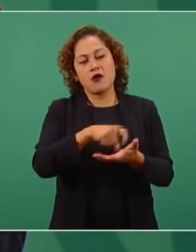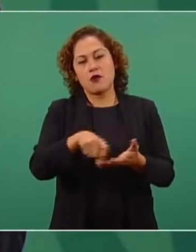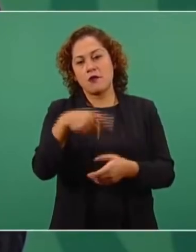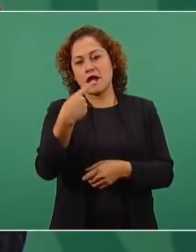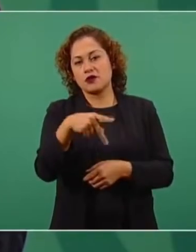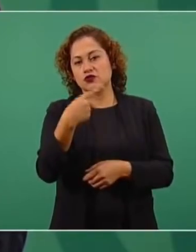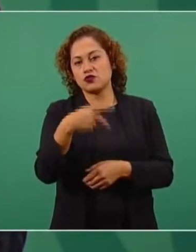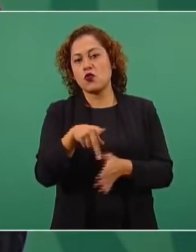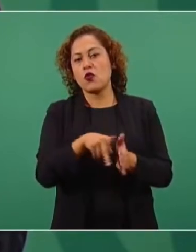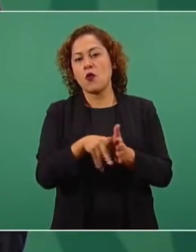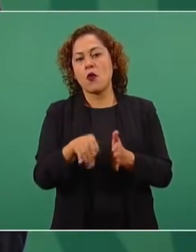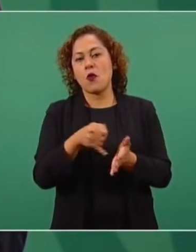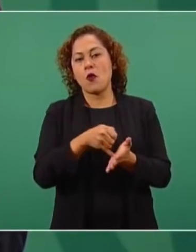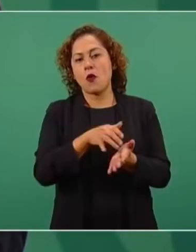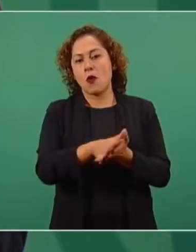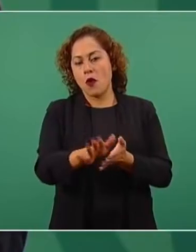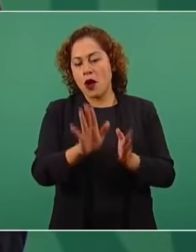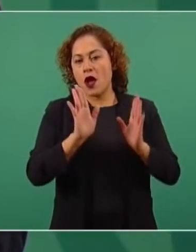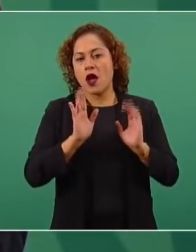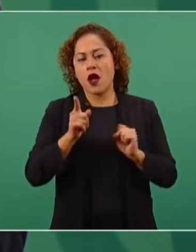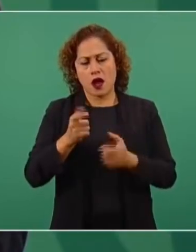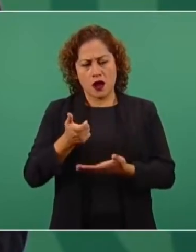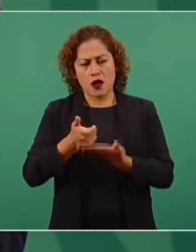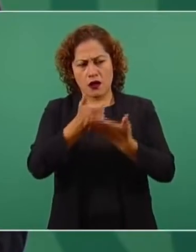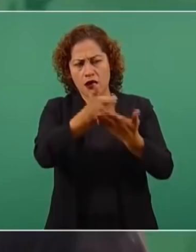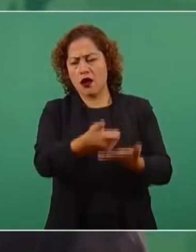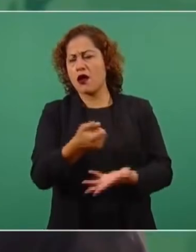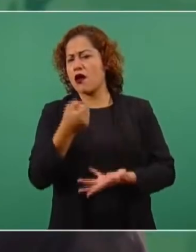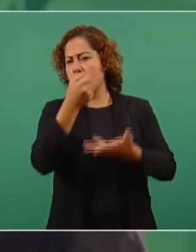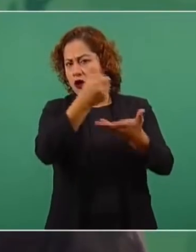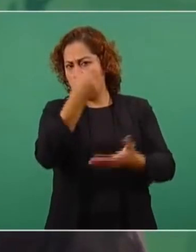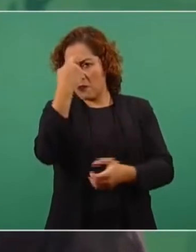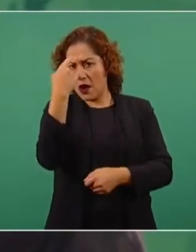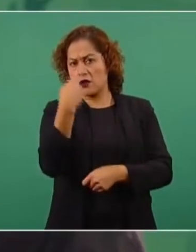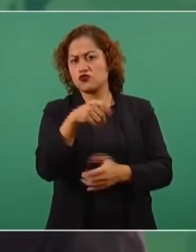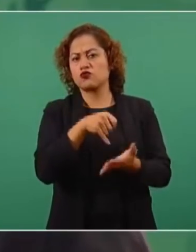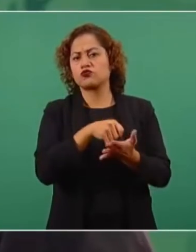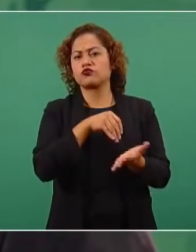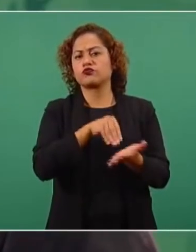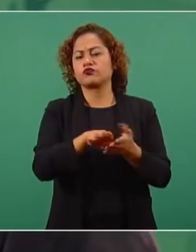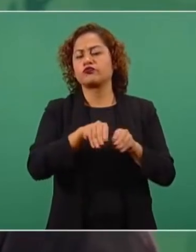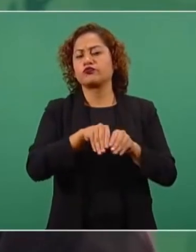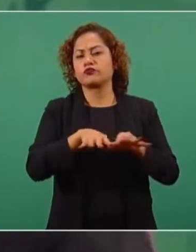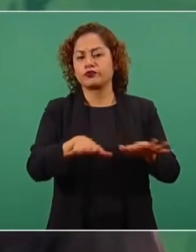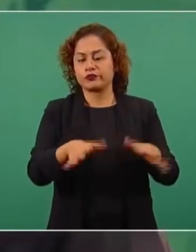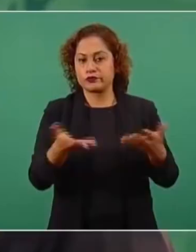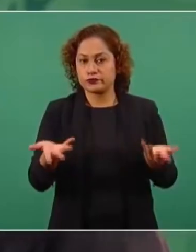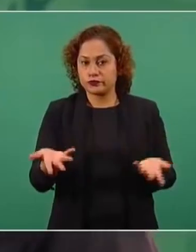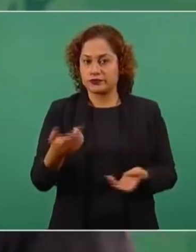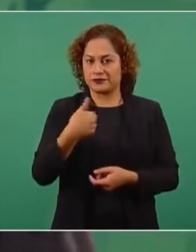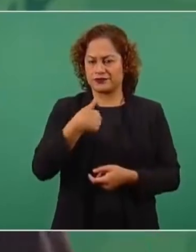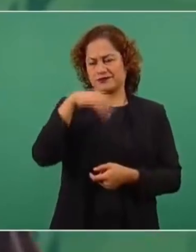sus publicaciones y me pongo a pensar,